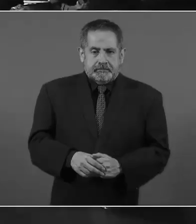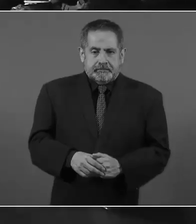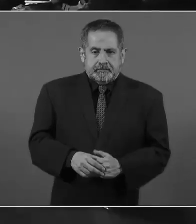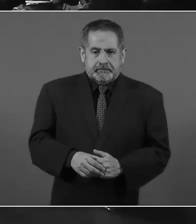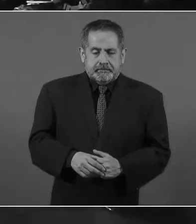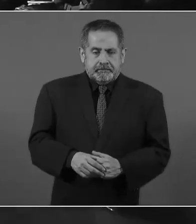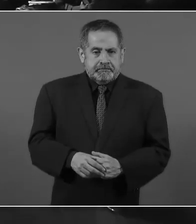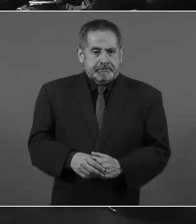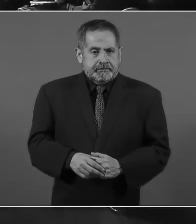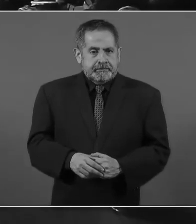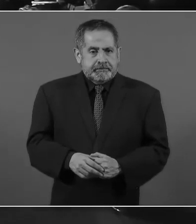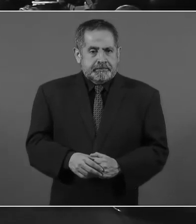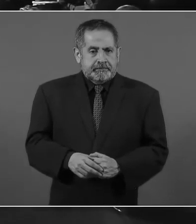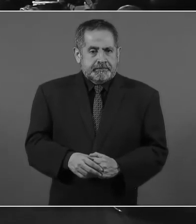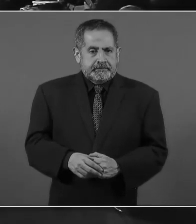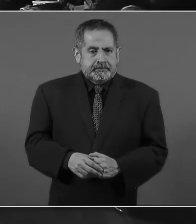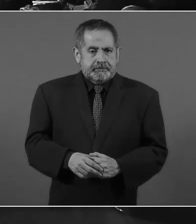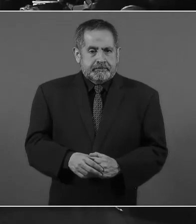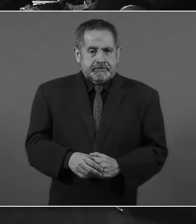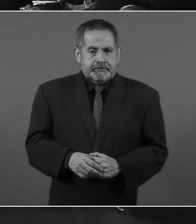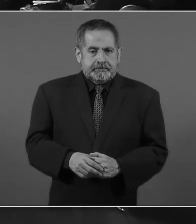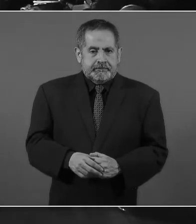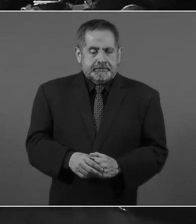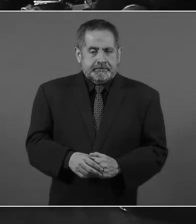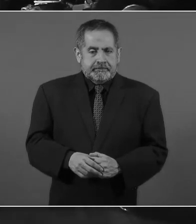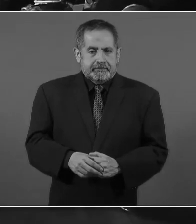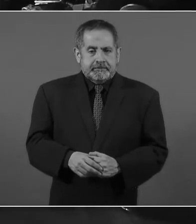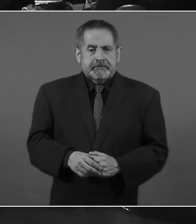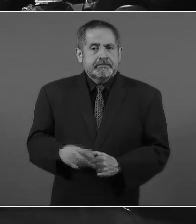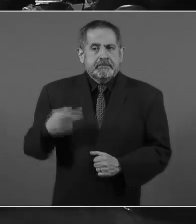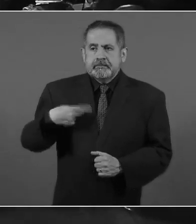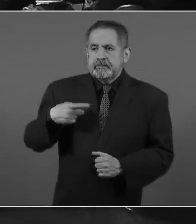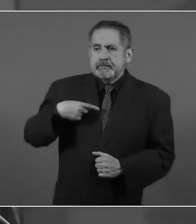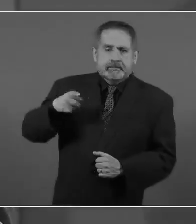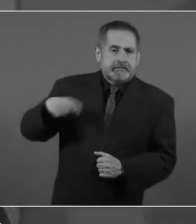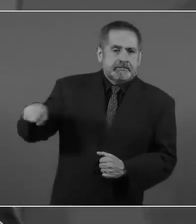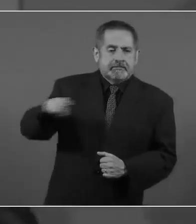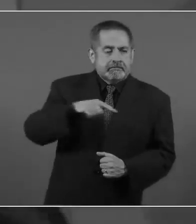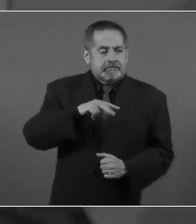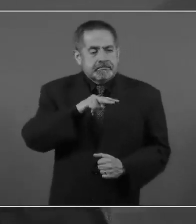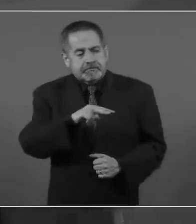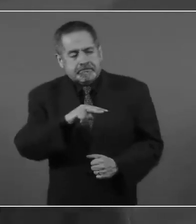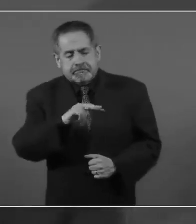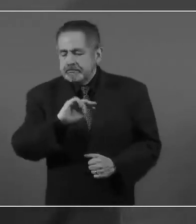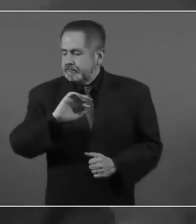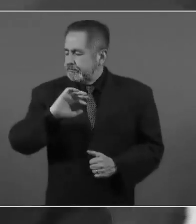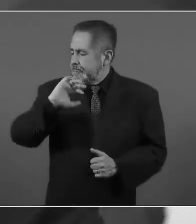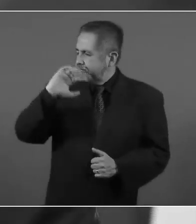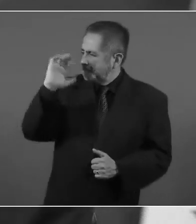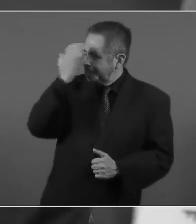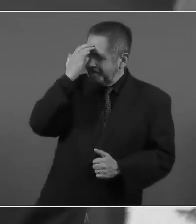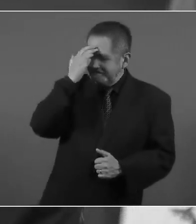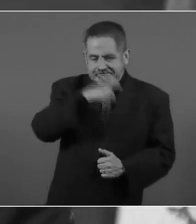muy bien identificados,